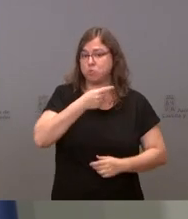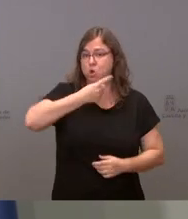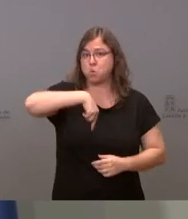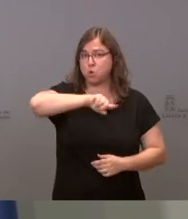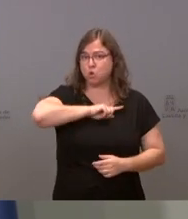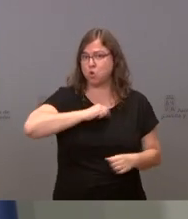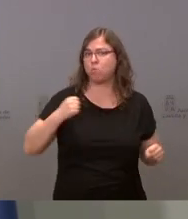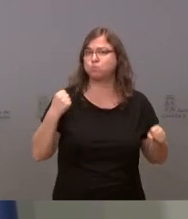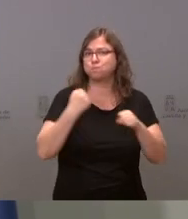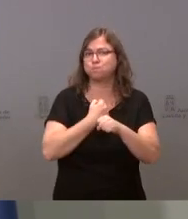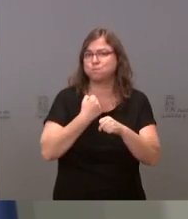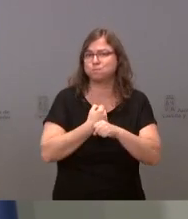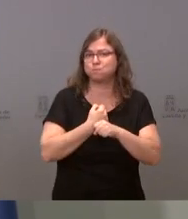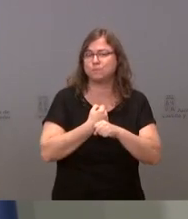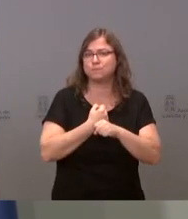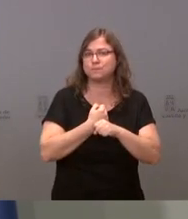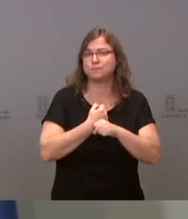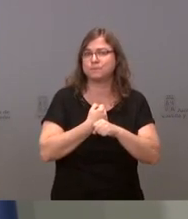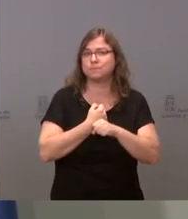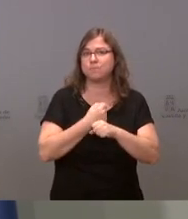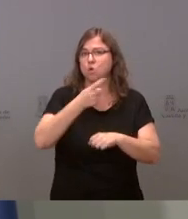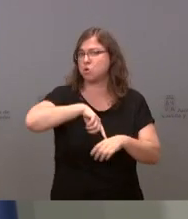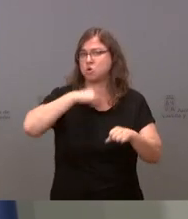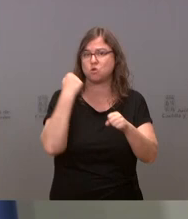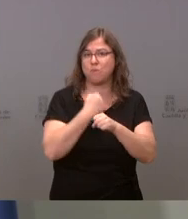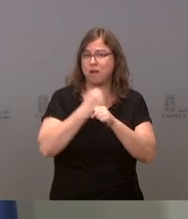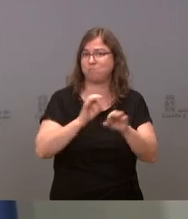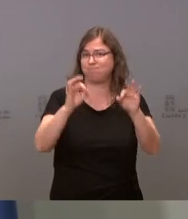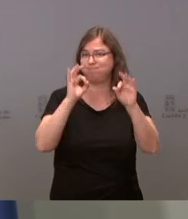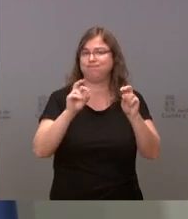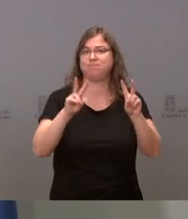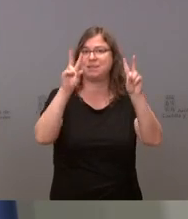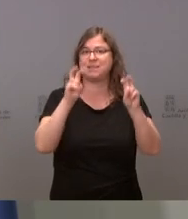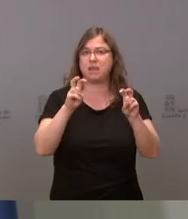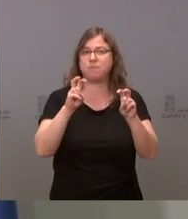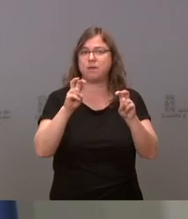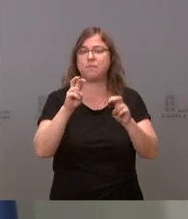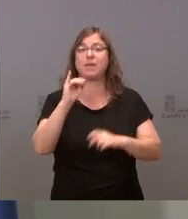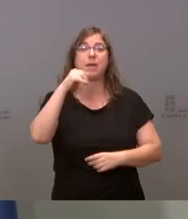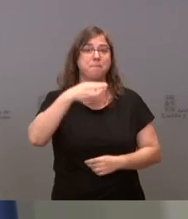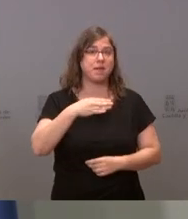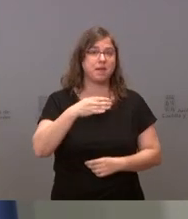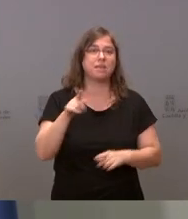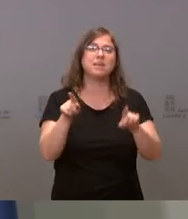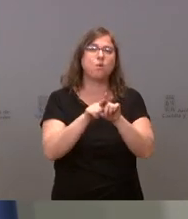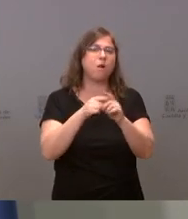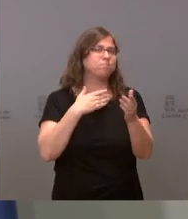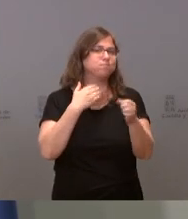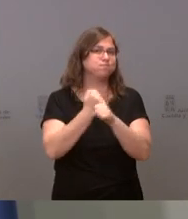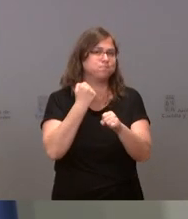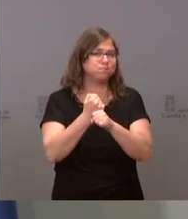trabajando en este asunto concreto en DLM que estamos trabajando